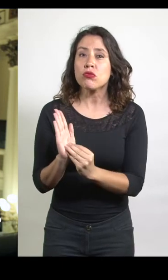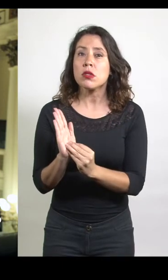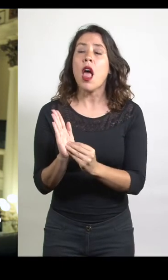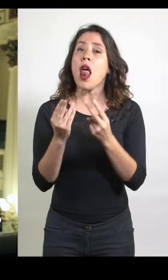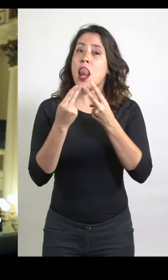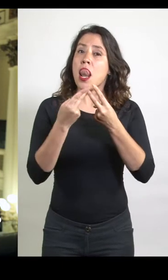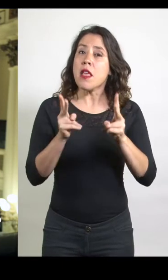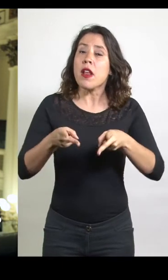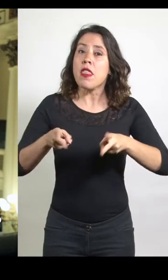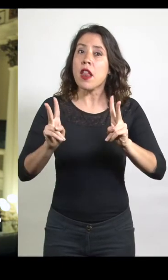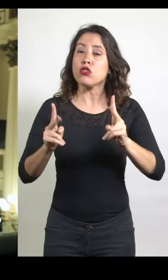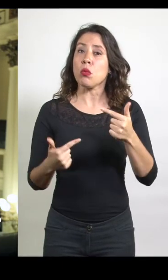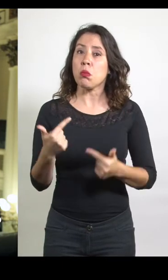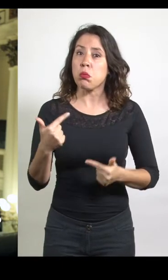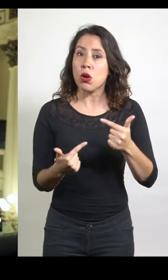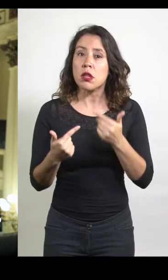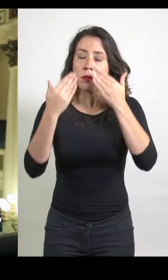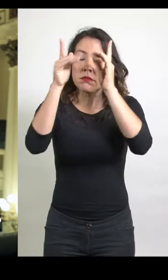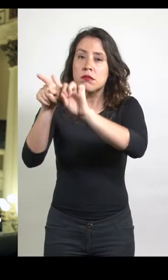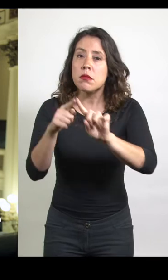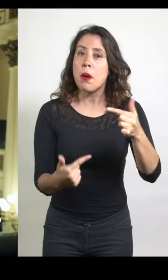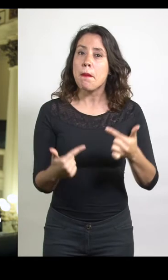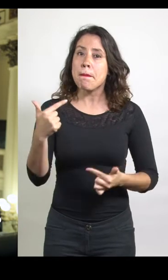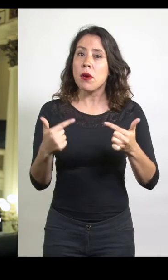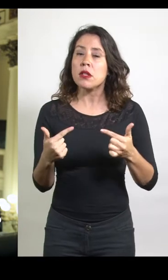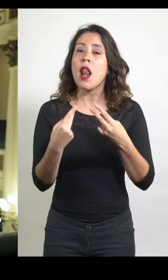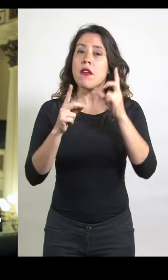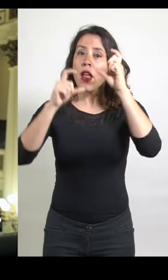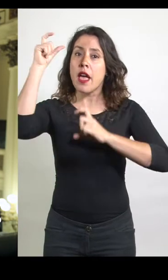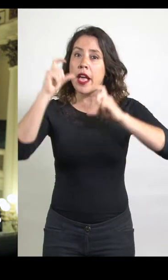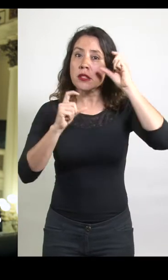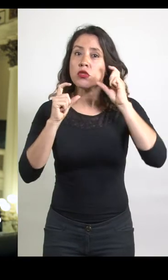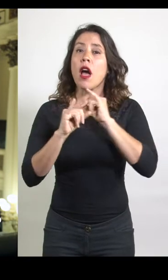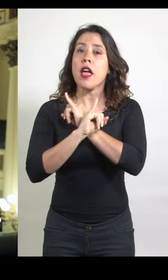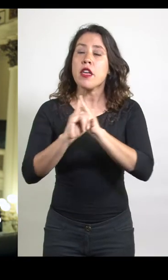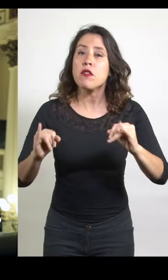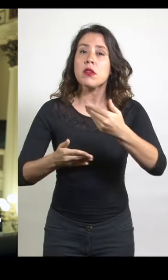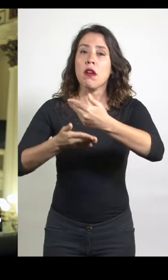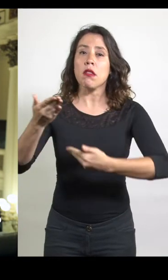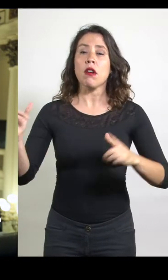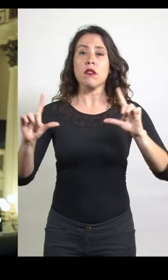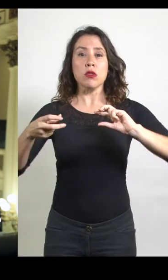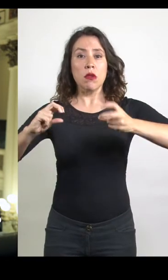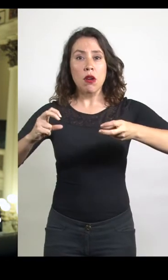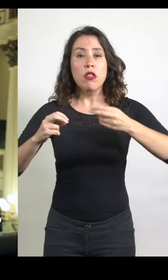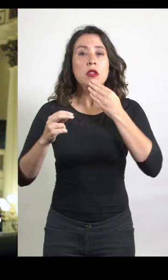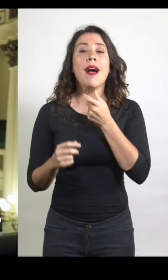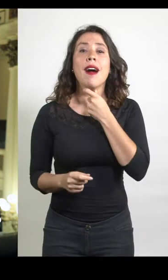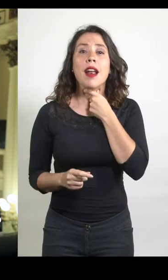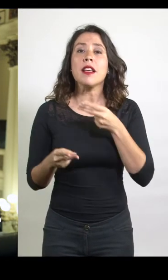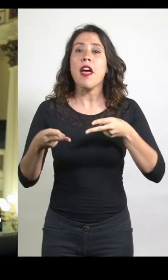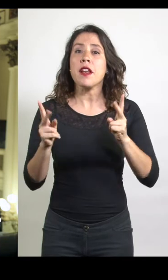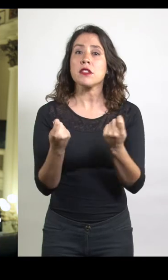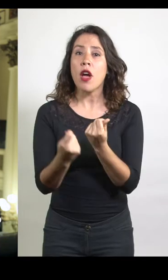el libre ejercicio de los derechos políticos como el pluralismo político, la libertad de expresión y de información en los medios de comunicación y la garantía